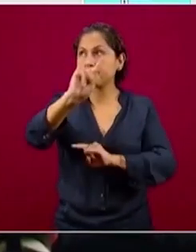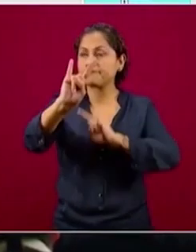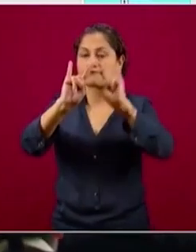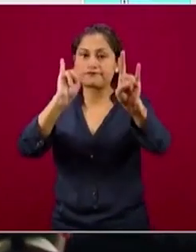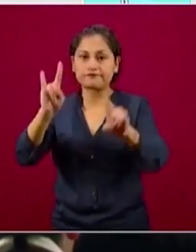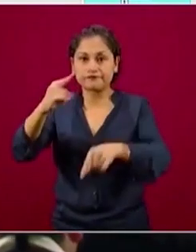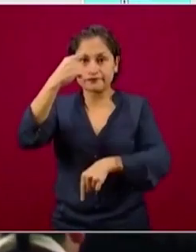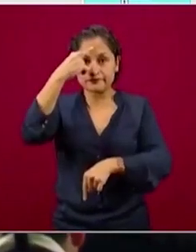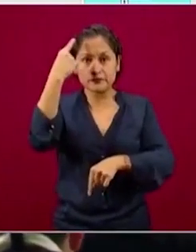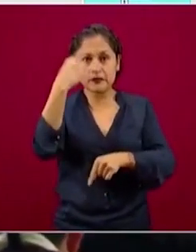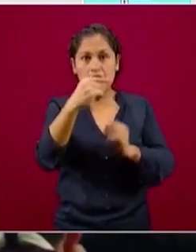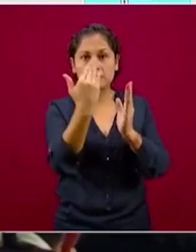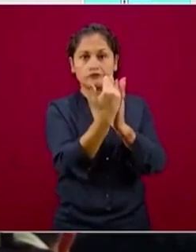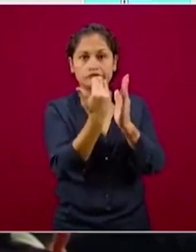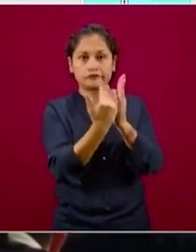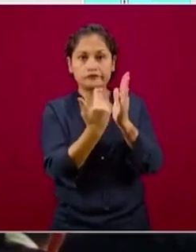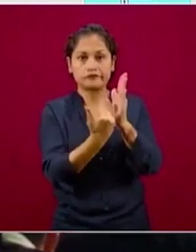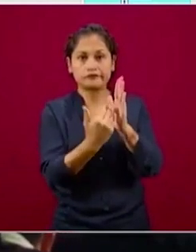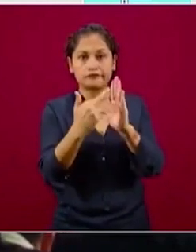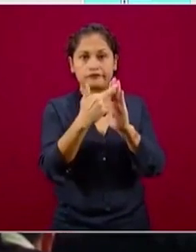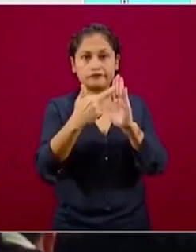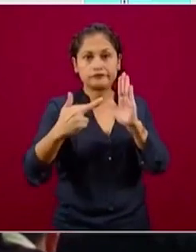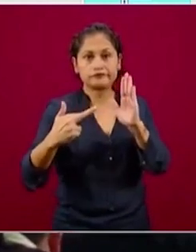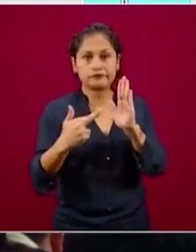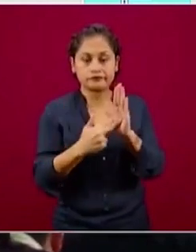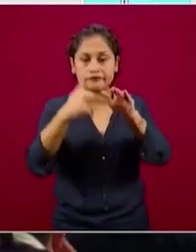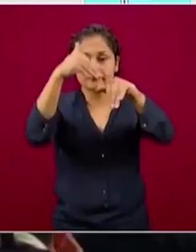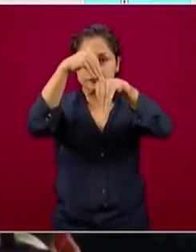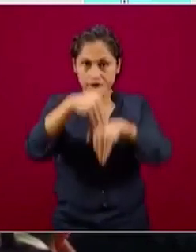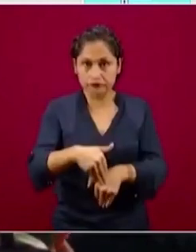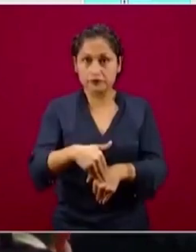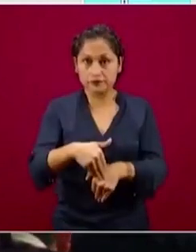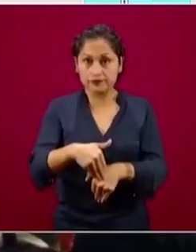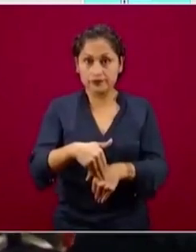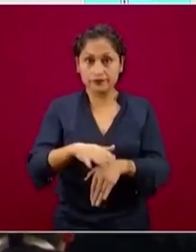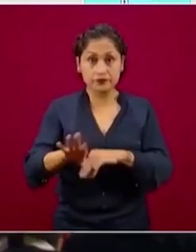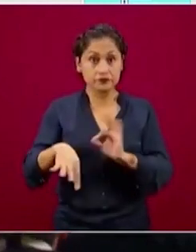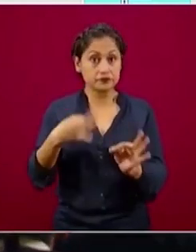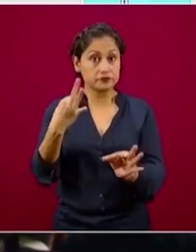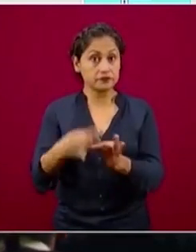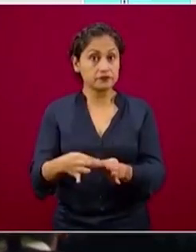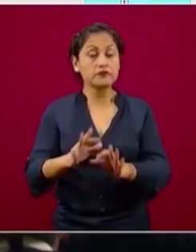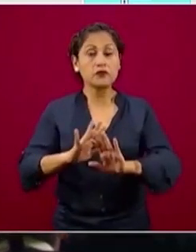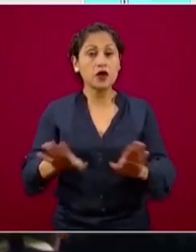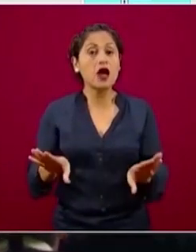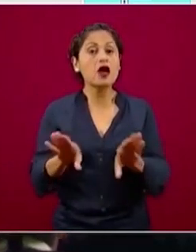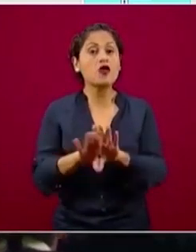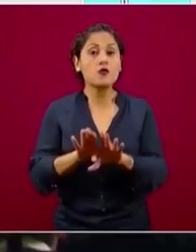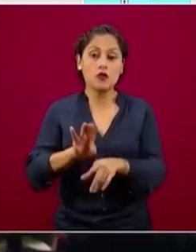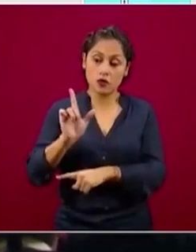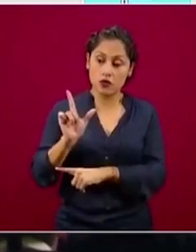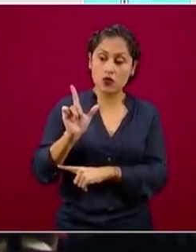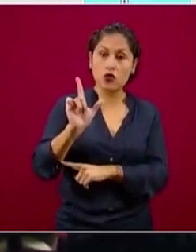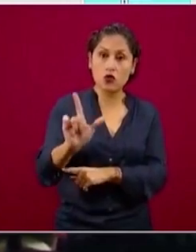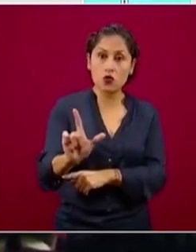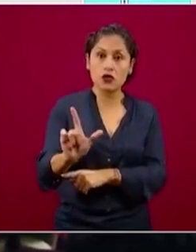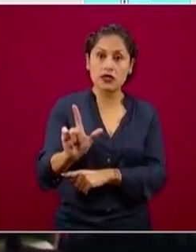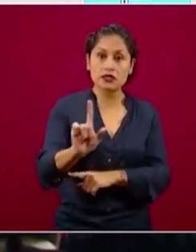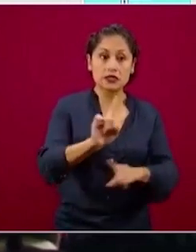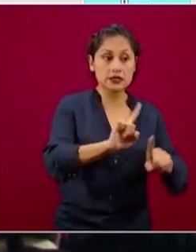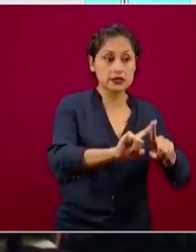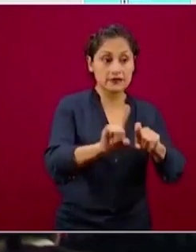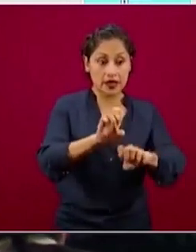que ha puesto a disposición, y el lunes los vamos a entregar formalmente a las representaciones de estos sectores